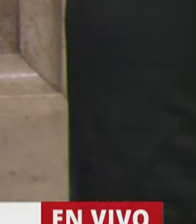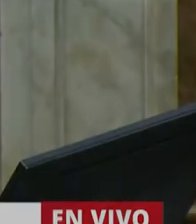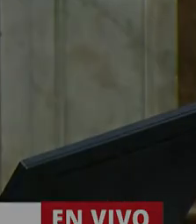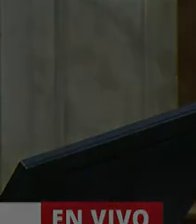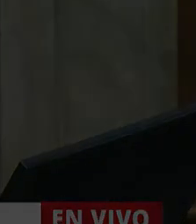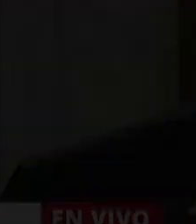diputado.